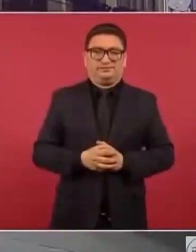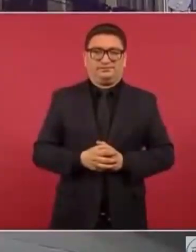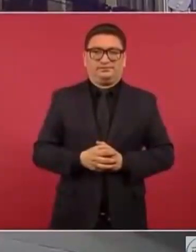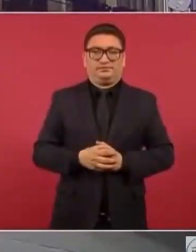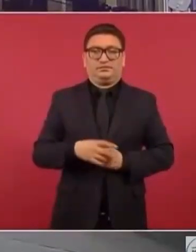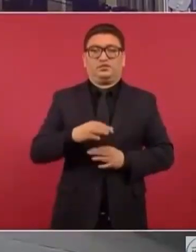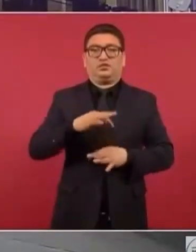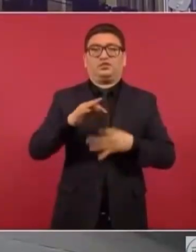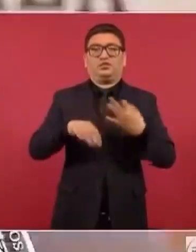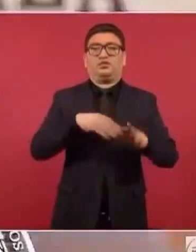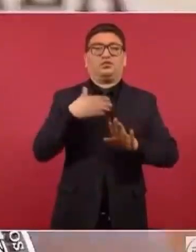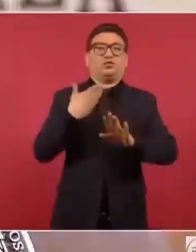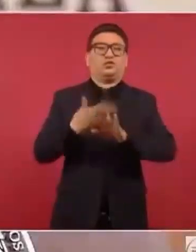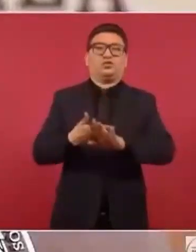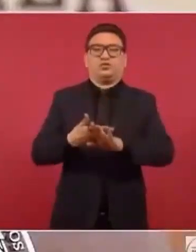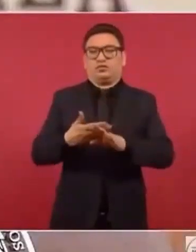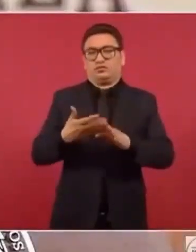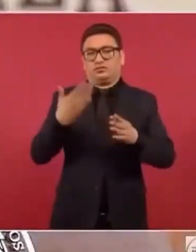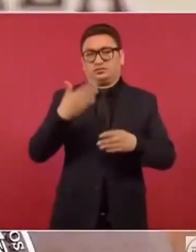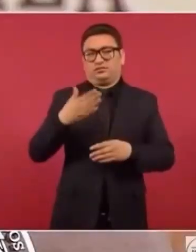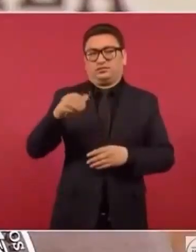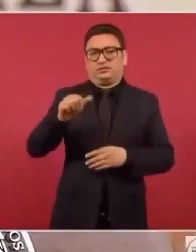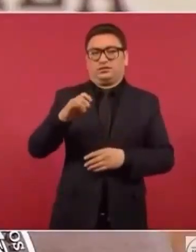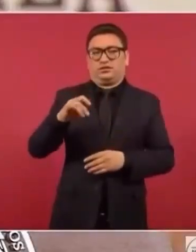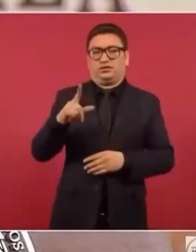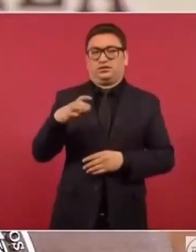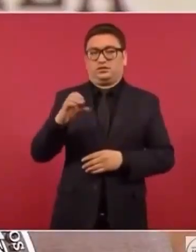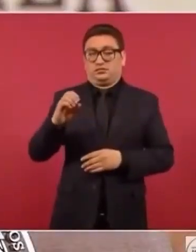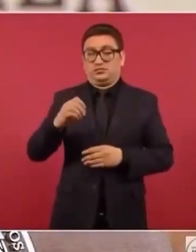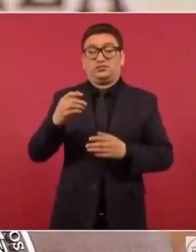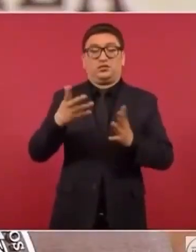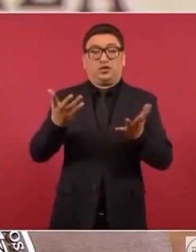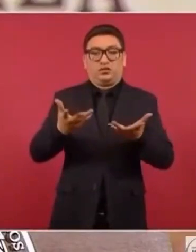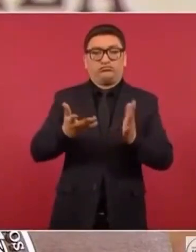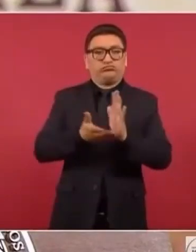sobre las obras que emprende el presidente de la República.